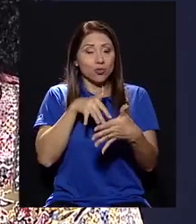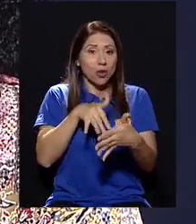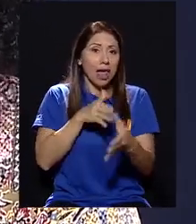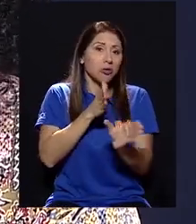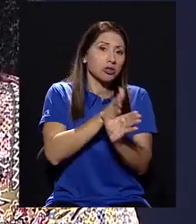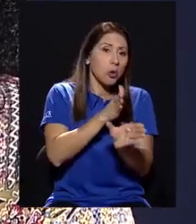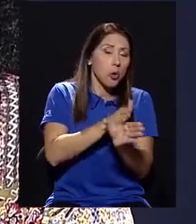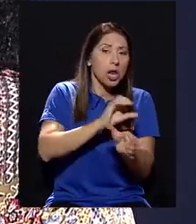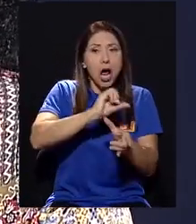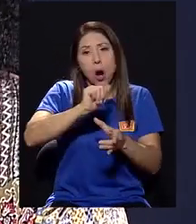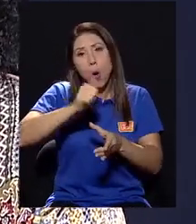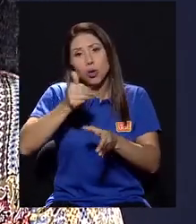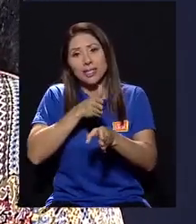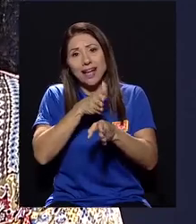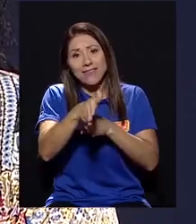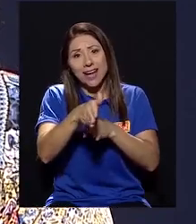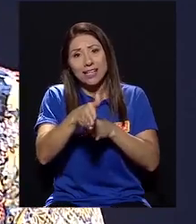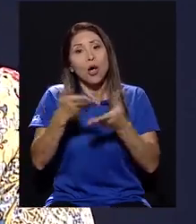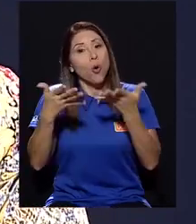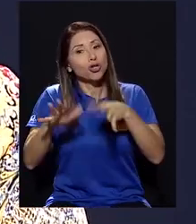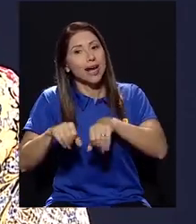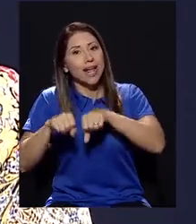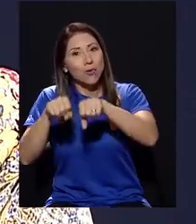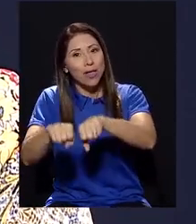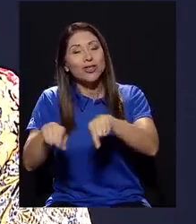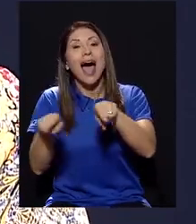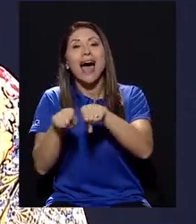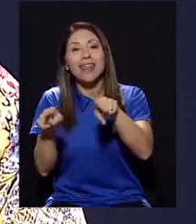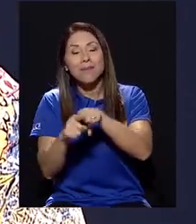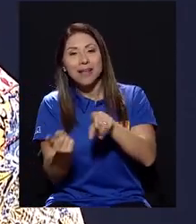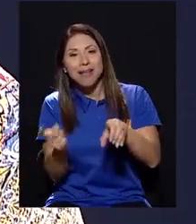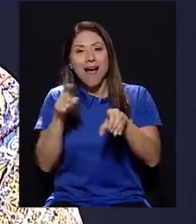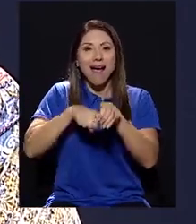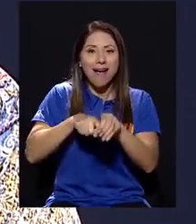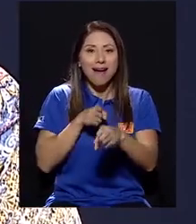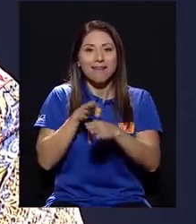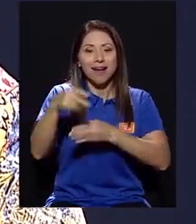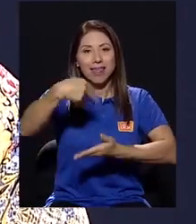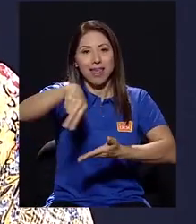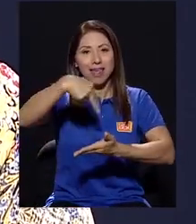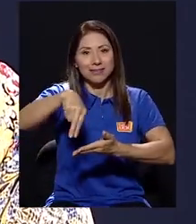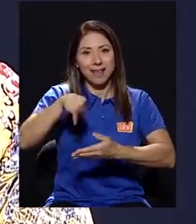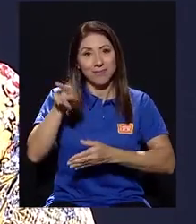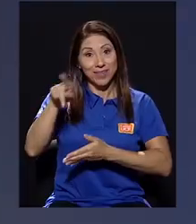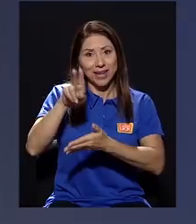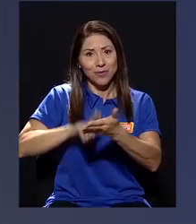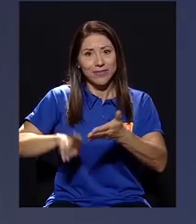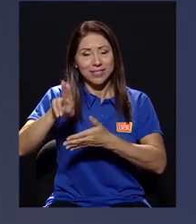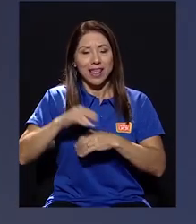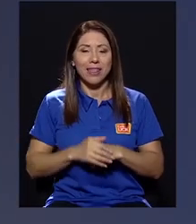carreras de Psicología y otras, y además llevan la carrera de danza en Una serie de encuentros posibilitan la